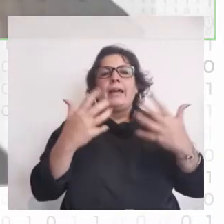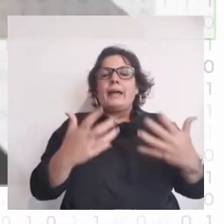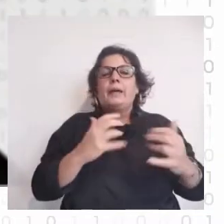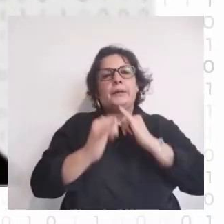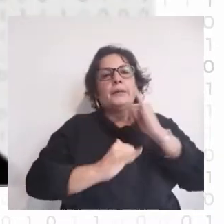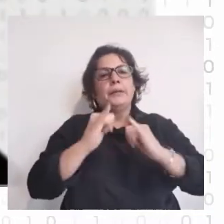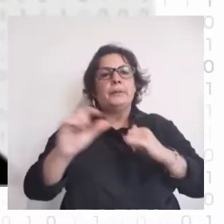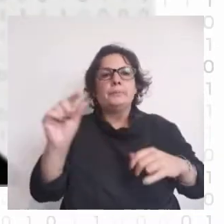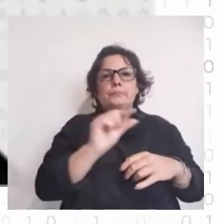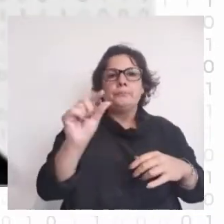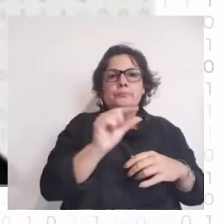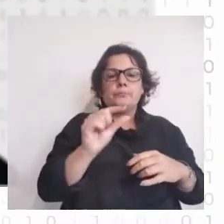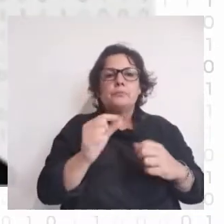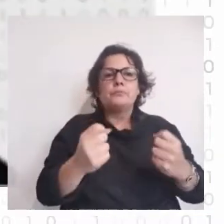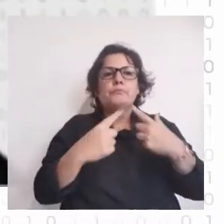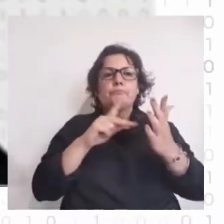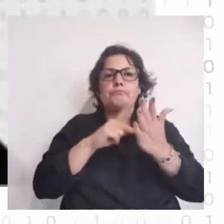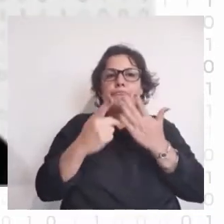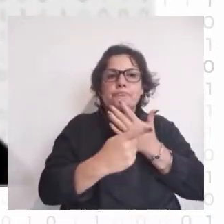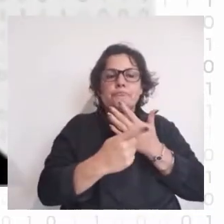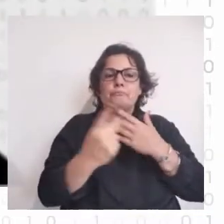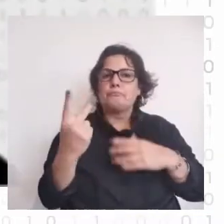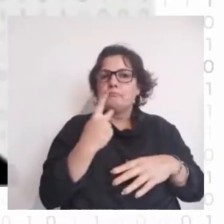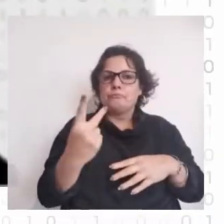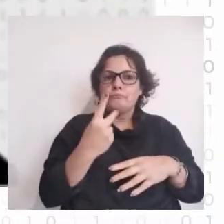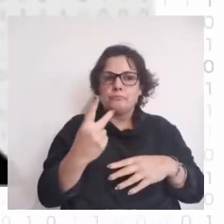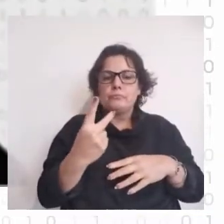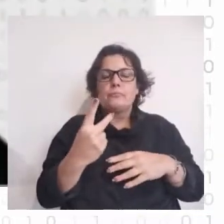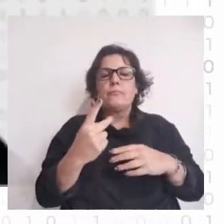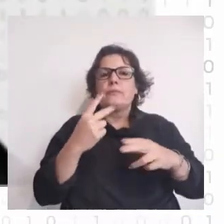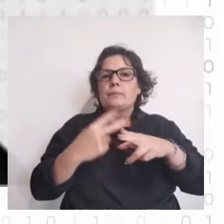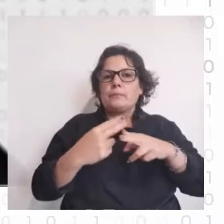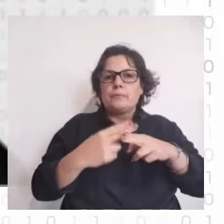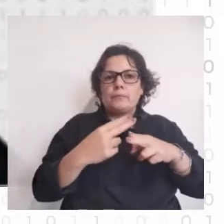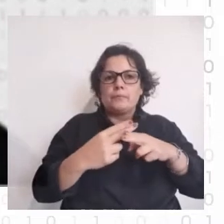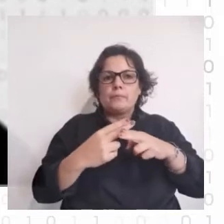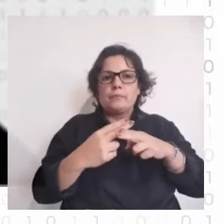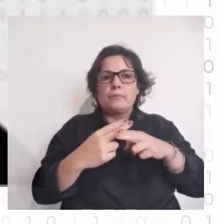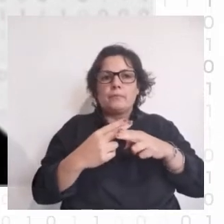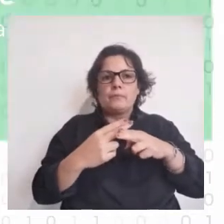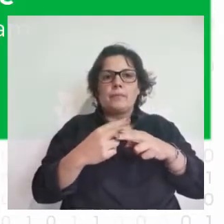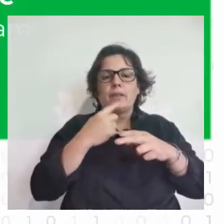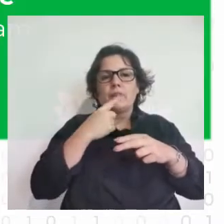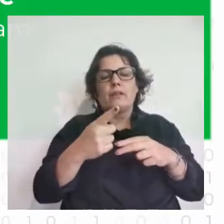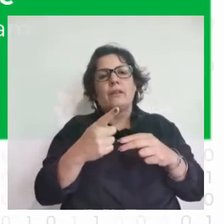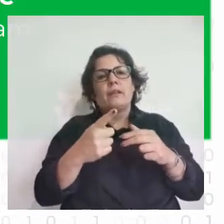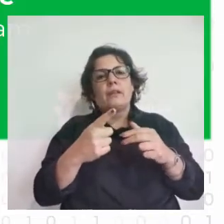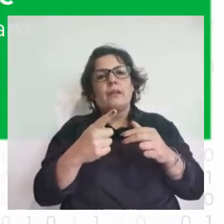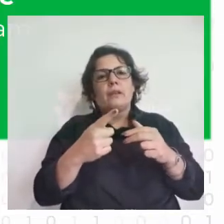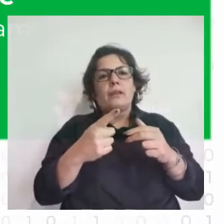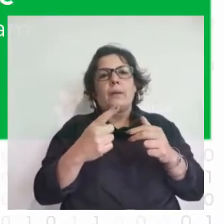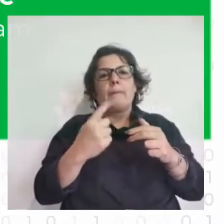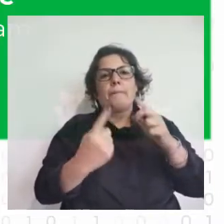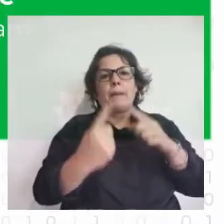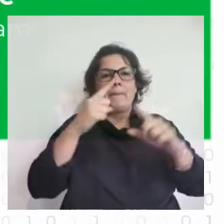un poco sobre este proyecto que tenemos en común con EUGE, que se llama Apotegma Basketball Stats. Primero,